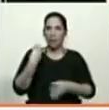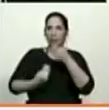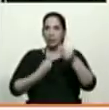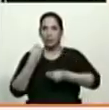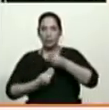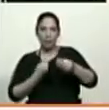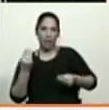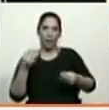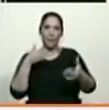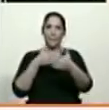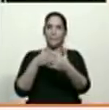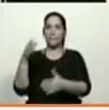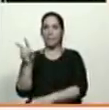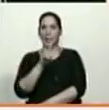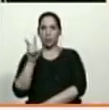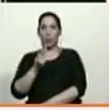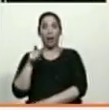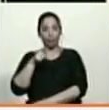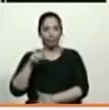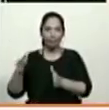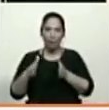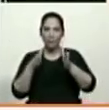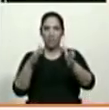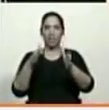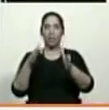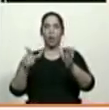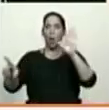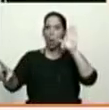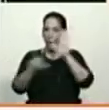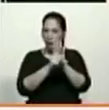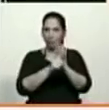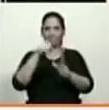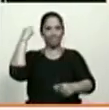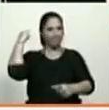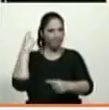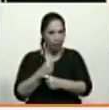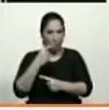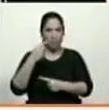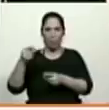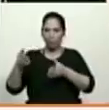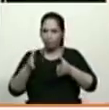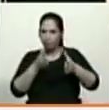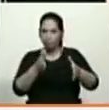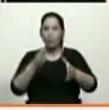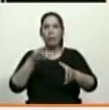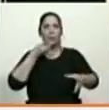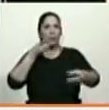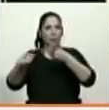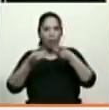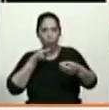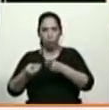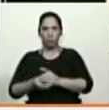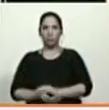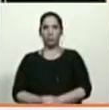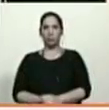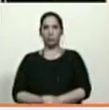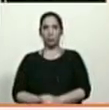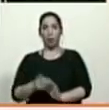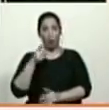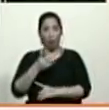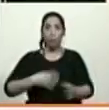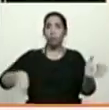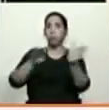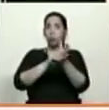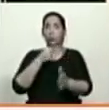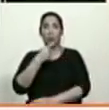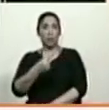Venezuela. Así que el camino es la legalidad, el camino es el diálogo y eso lo ha ratificado el